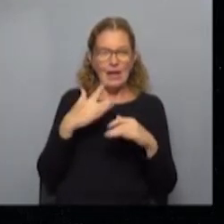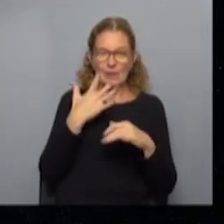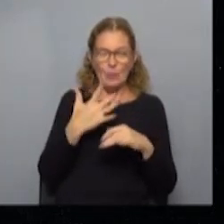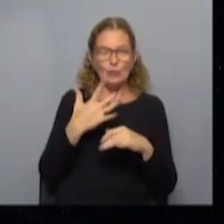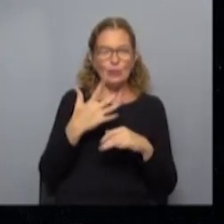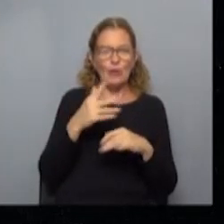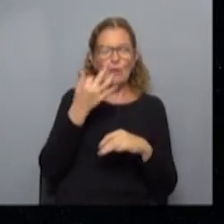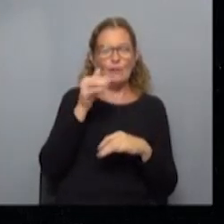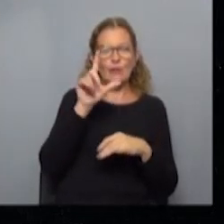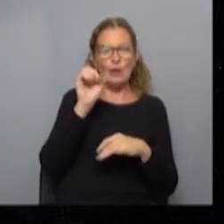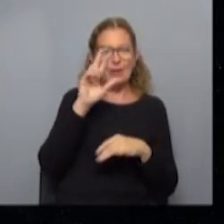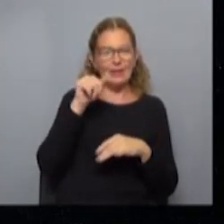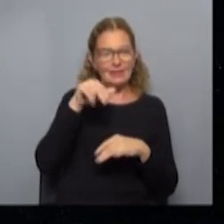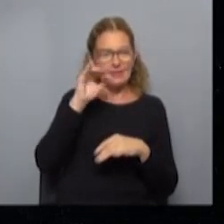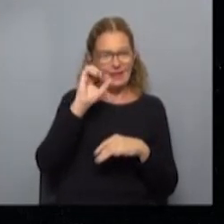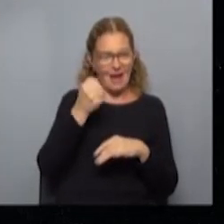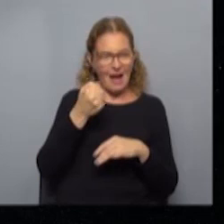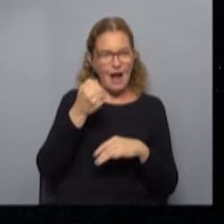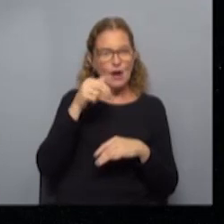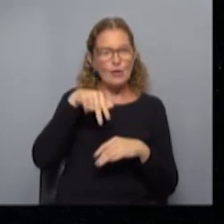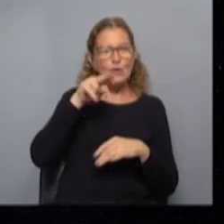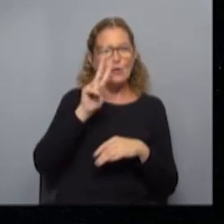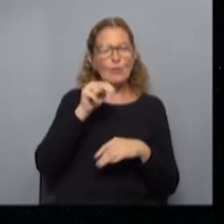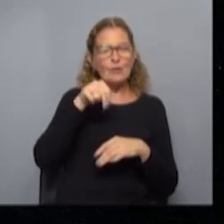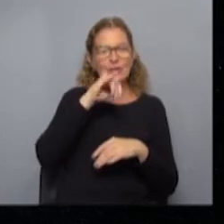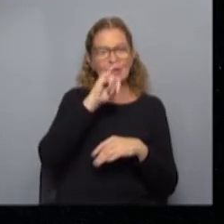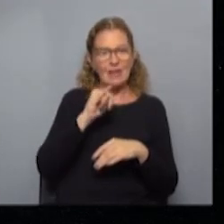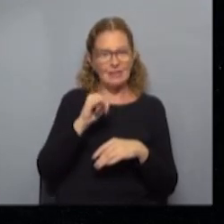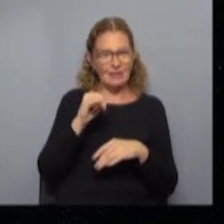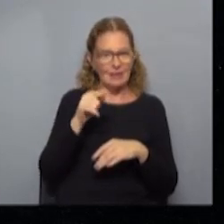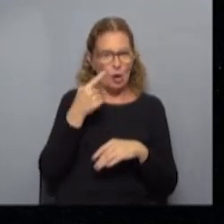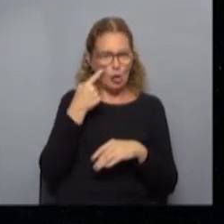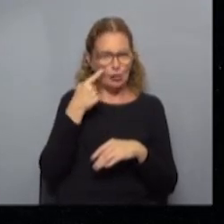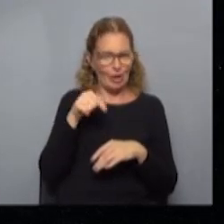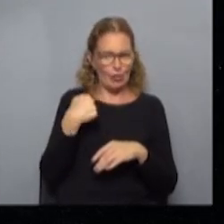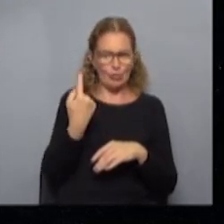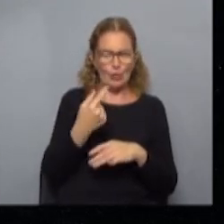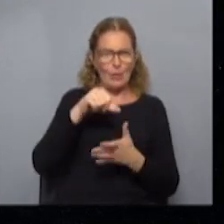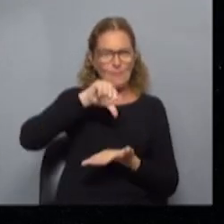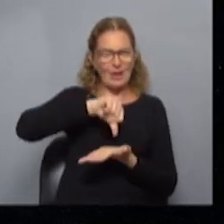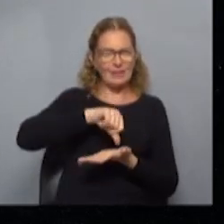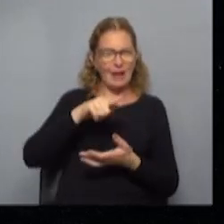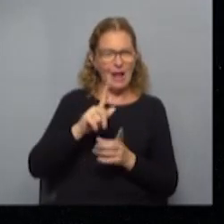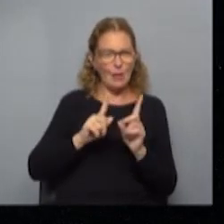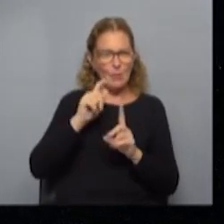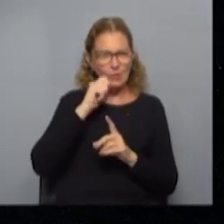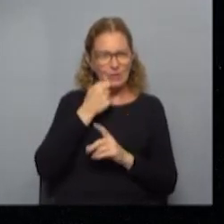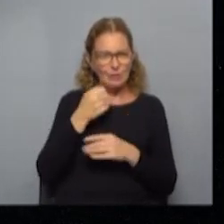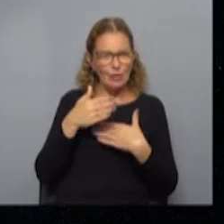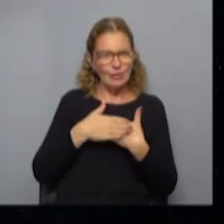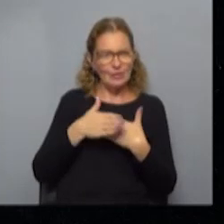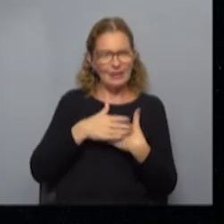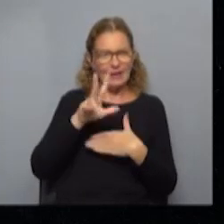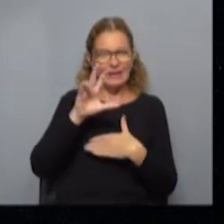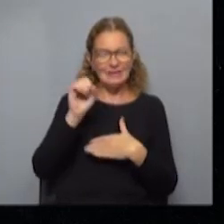arrochense que es embajador a nivel cultural en todo el país. Y se estuvo dando esa edición muy, muy linda, donde cerca de 30